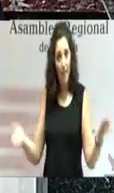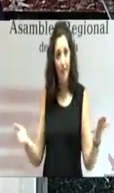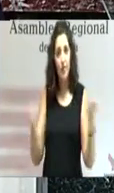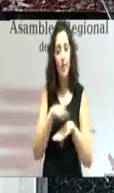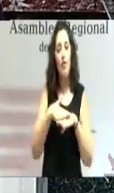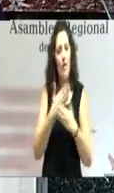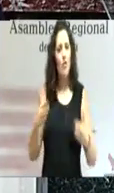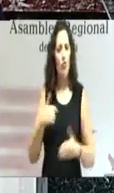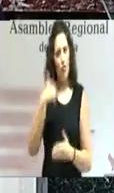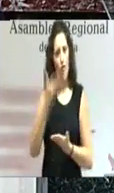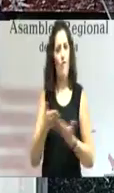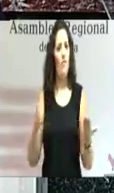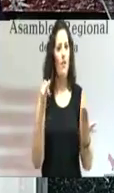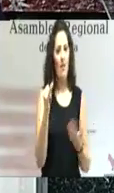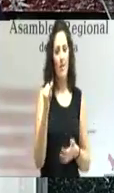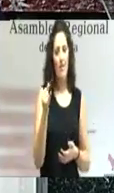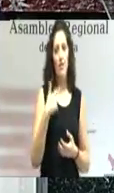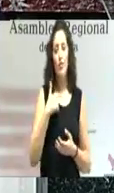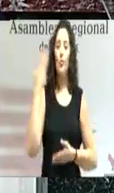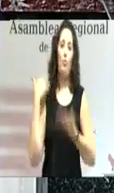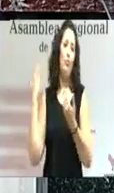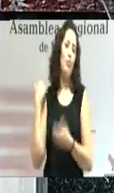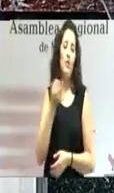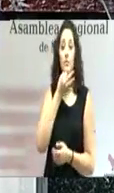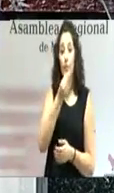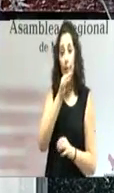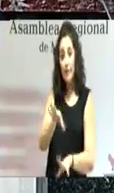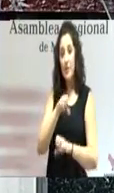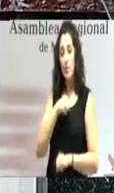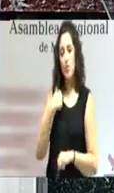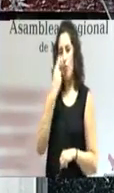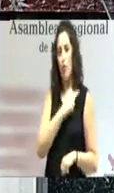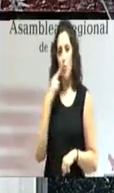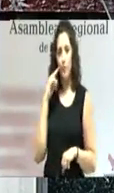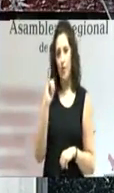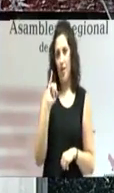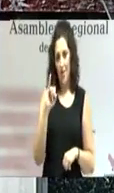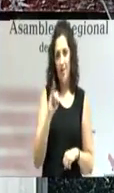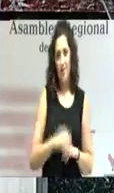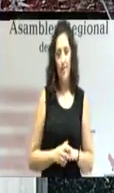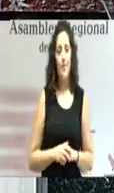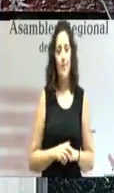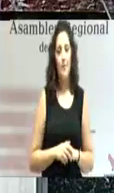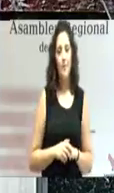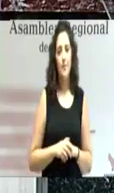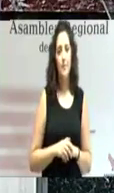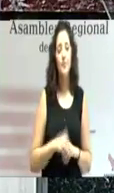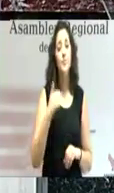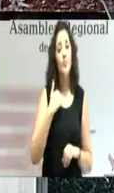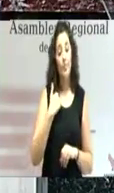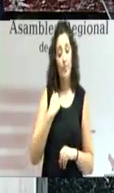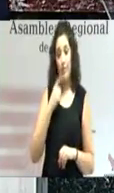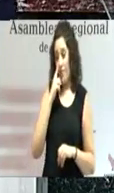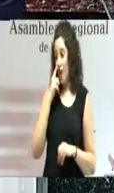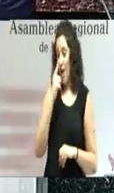creo y con el que me comprometí en mi discurso de investidura y que he impulsado en estos doce meses